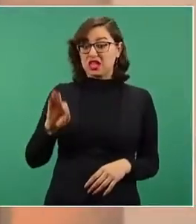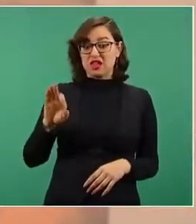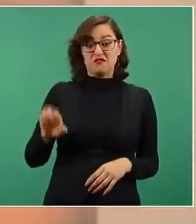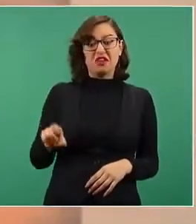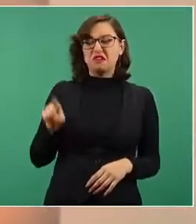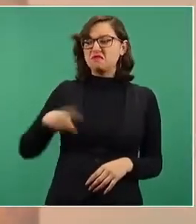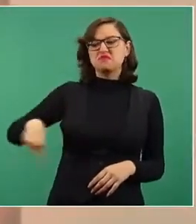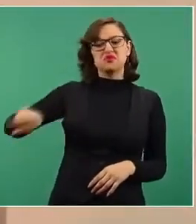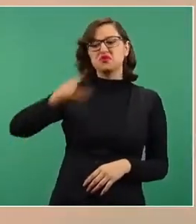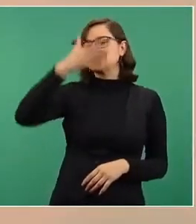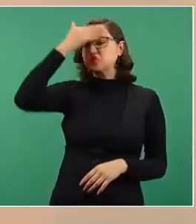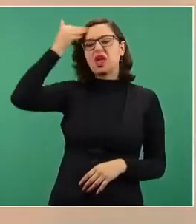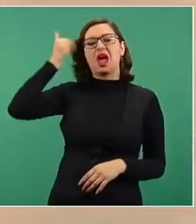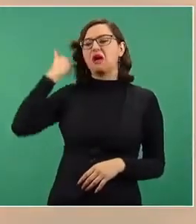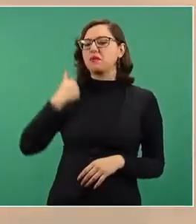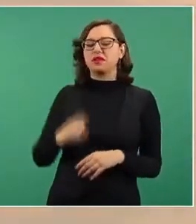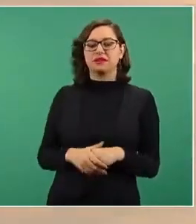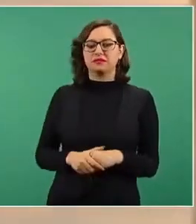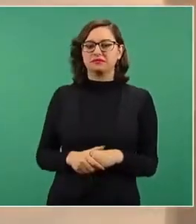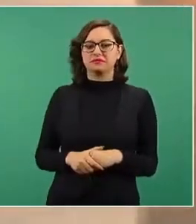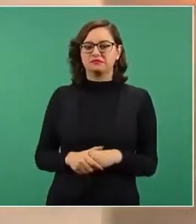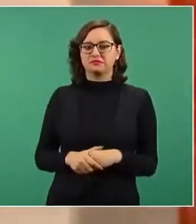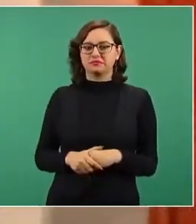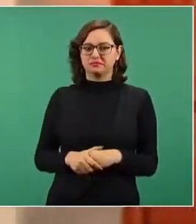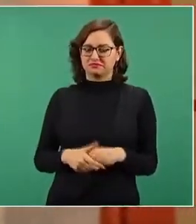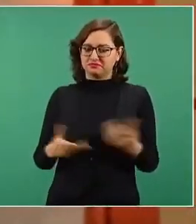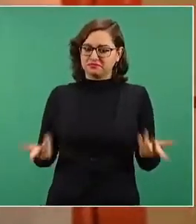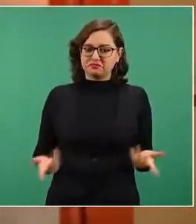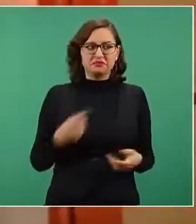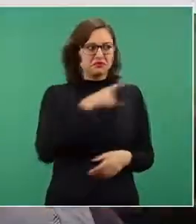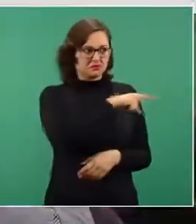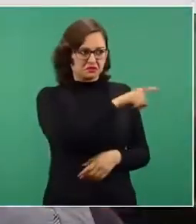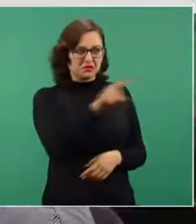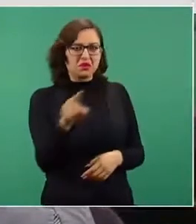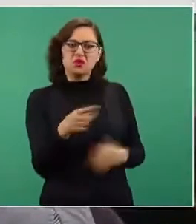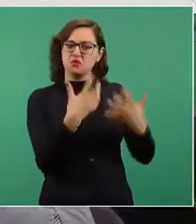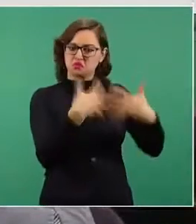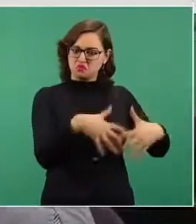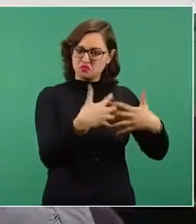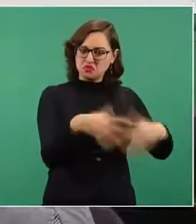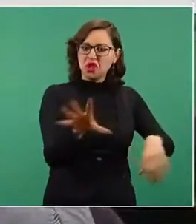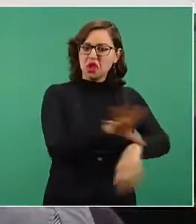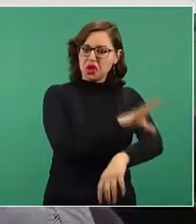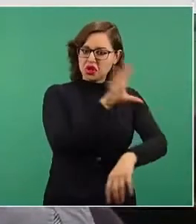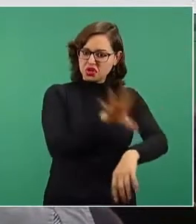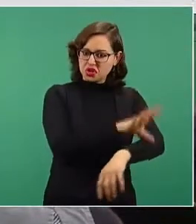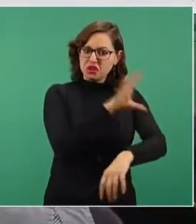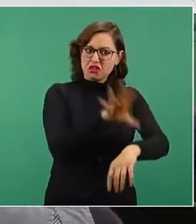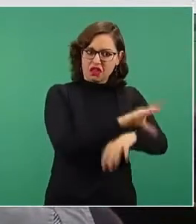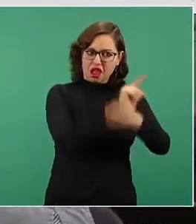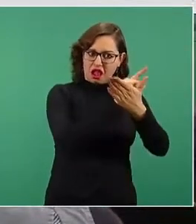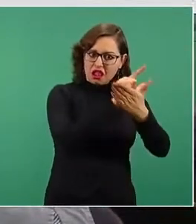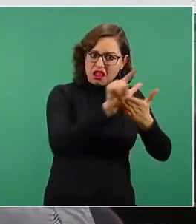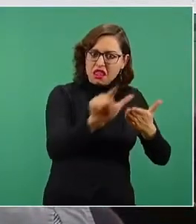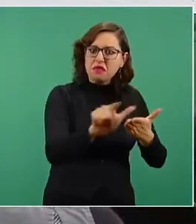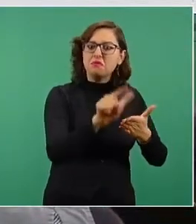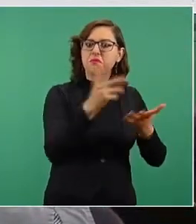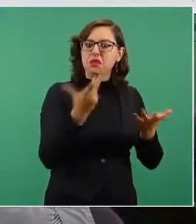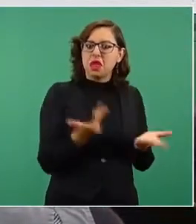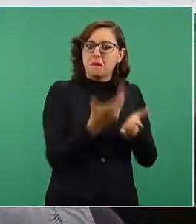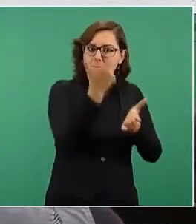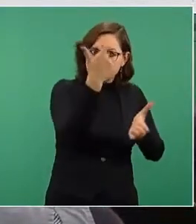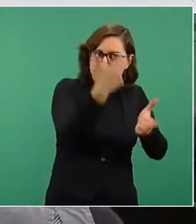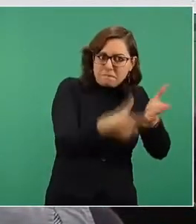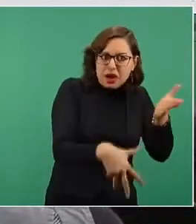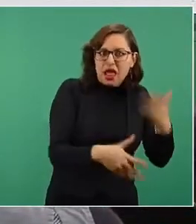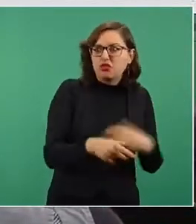sabe, no sabe que las energías limpias lo que hacen es producir a bajo costo, expliquen al licenciado